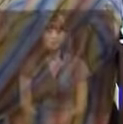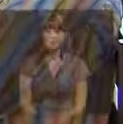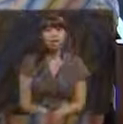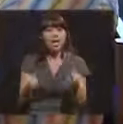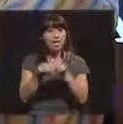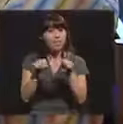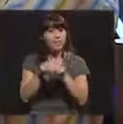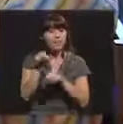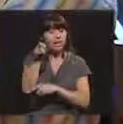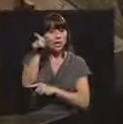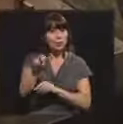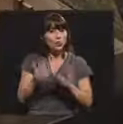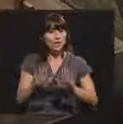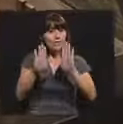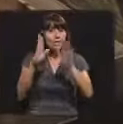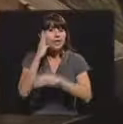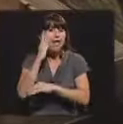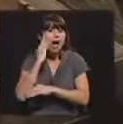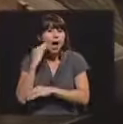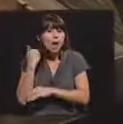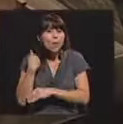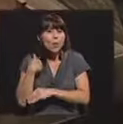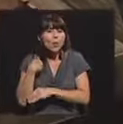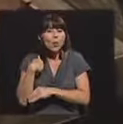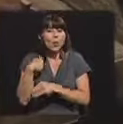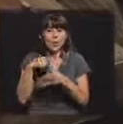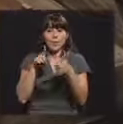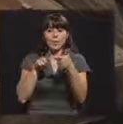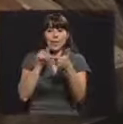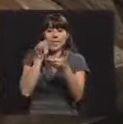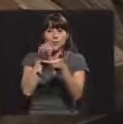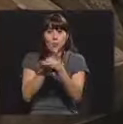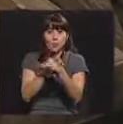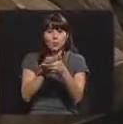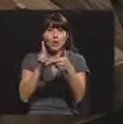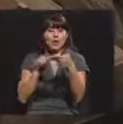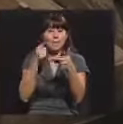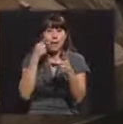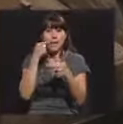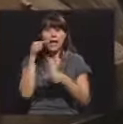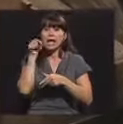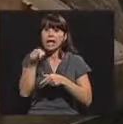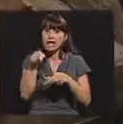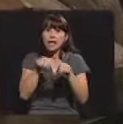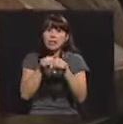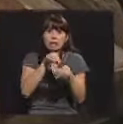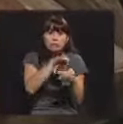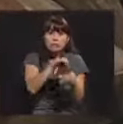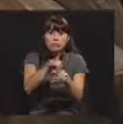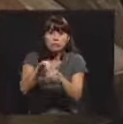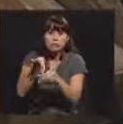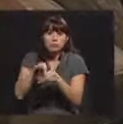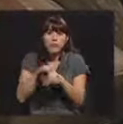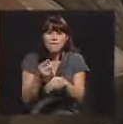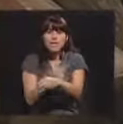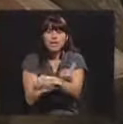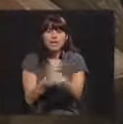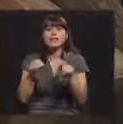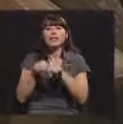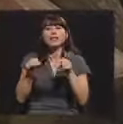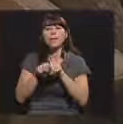Además de ser un excelente abuelo, esposo y papá, Don Miguel cultiva todo tipo de vegetales y toca guitarra.